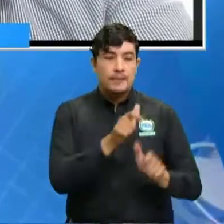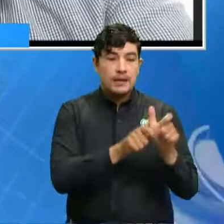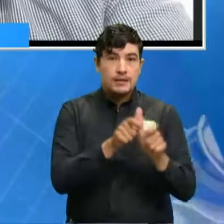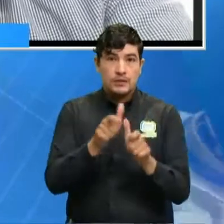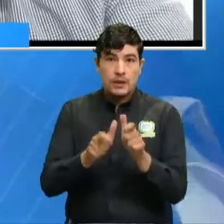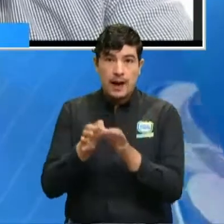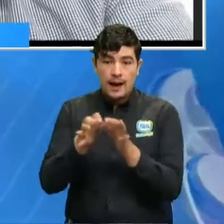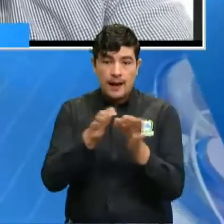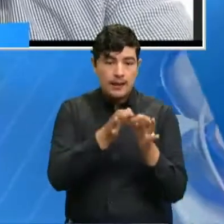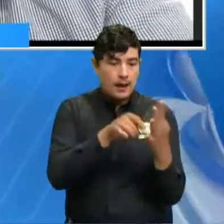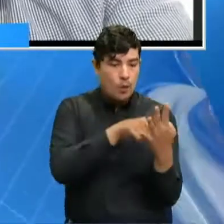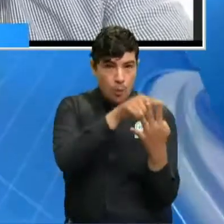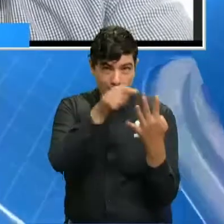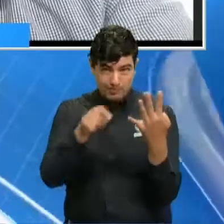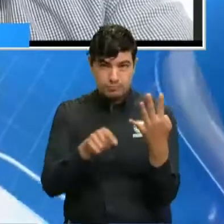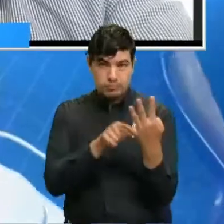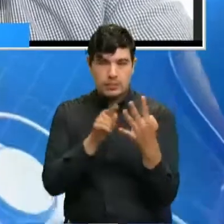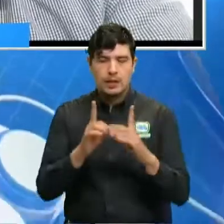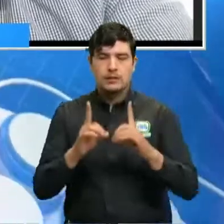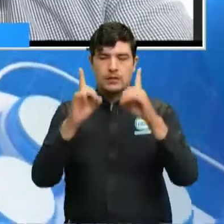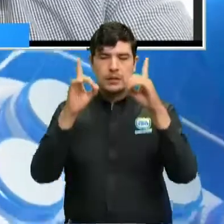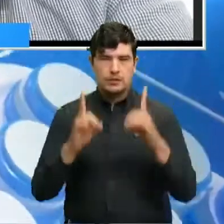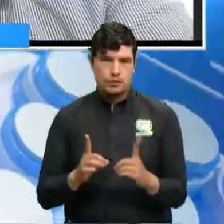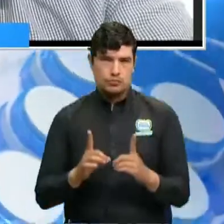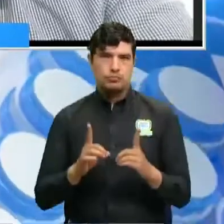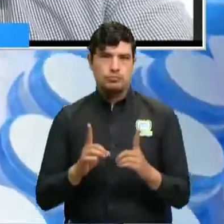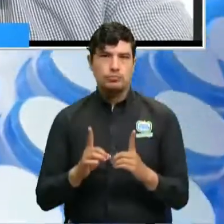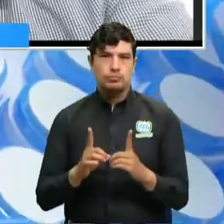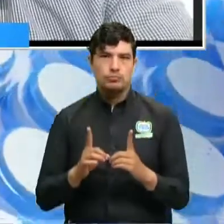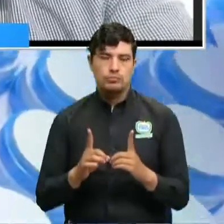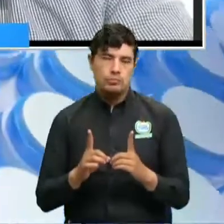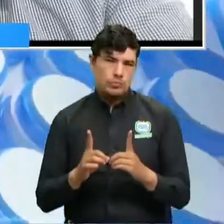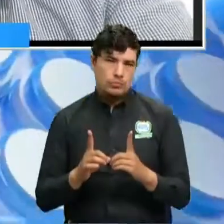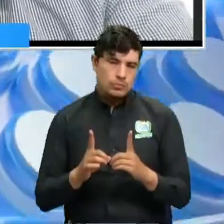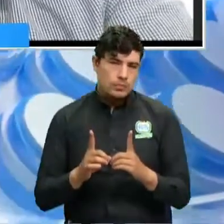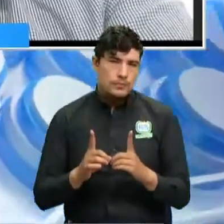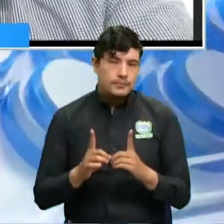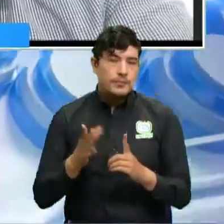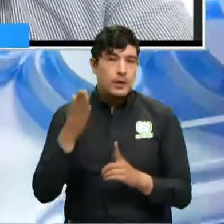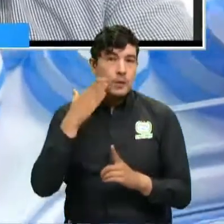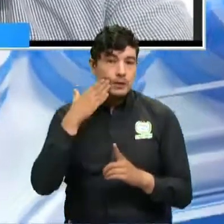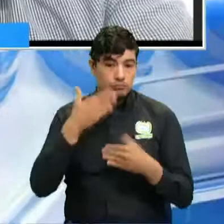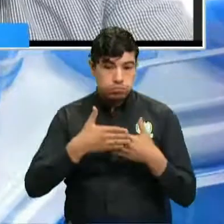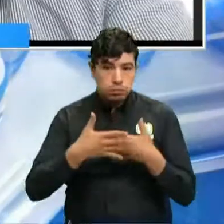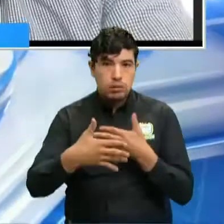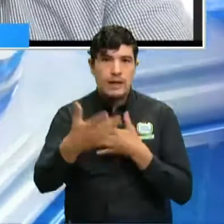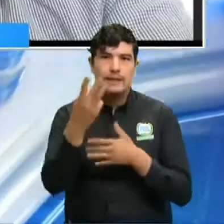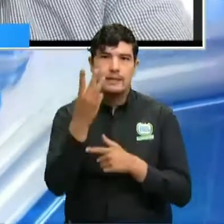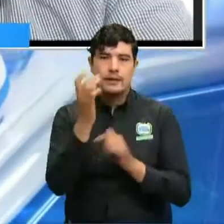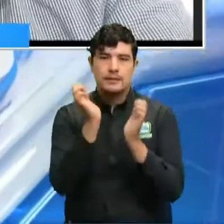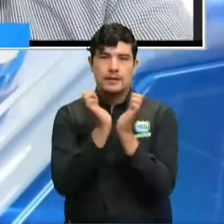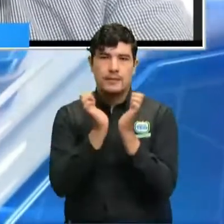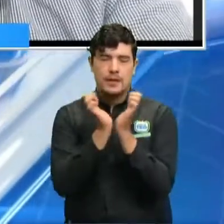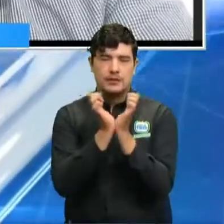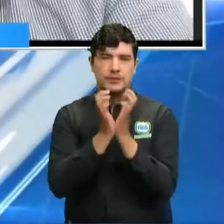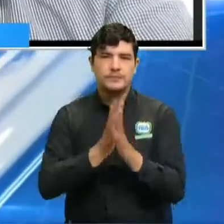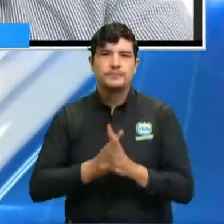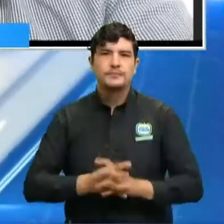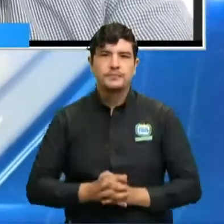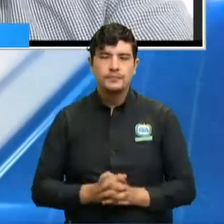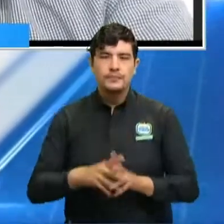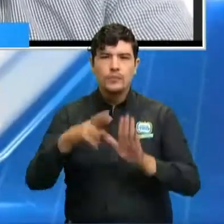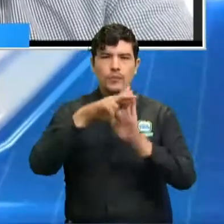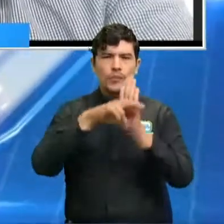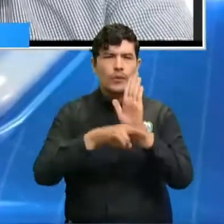tomado decisiones para lo que vienen estos días justamente hasta el 3 de mayo, en donde las medidas